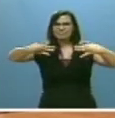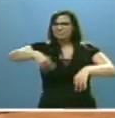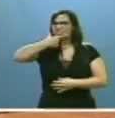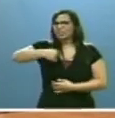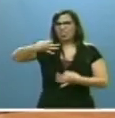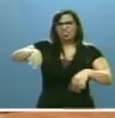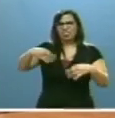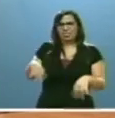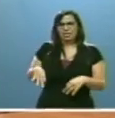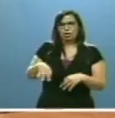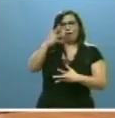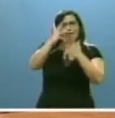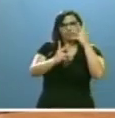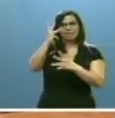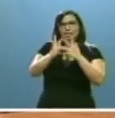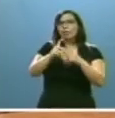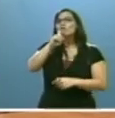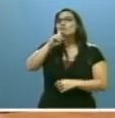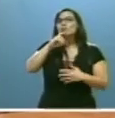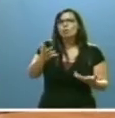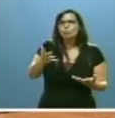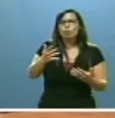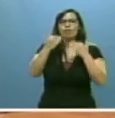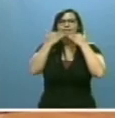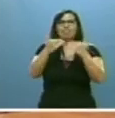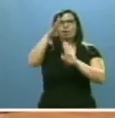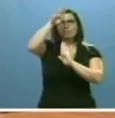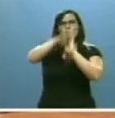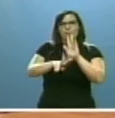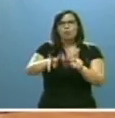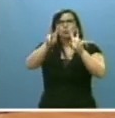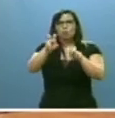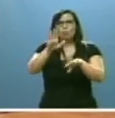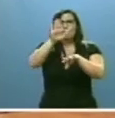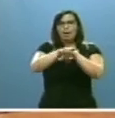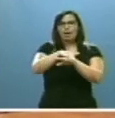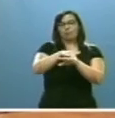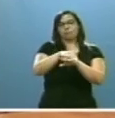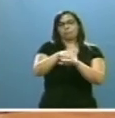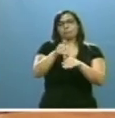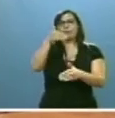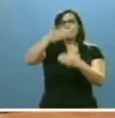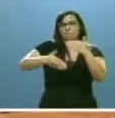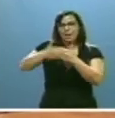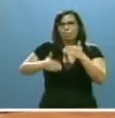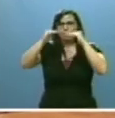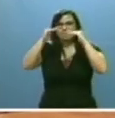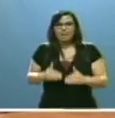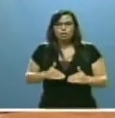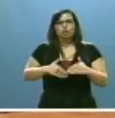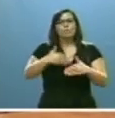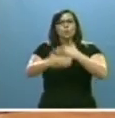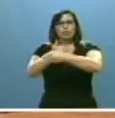tercera generación a través de un nuevo programa de reducción de cargas administrativas, de plazos y de mejora de